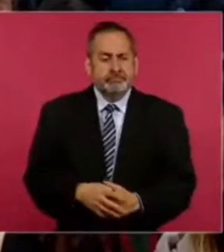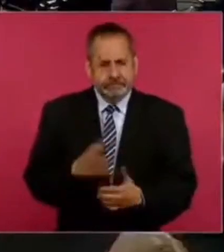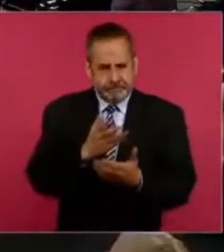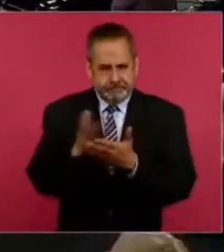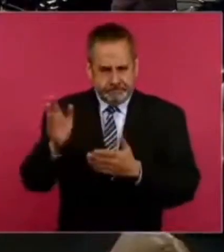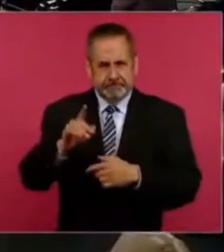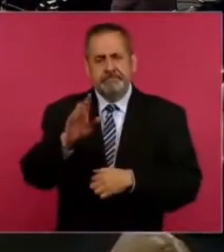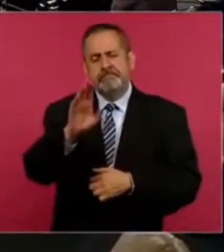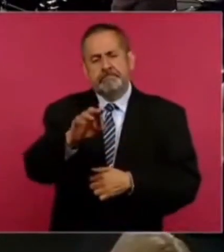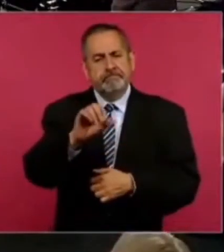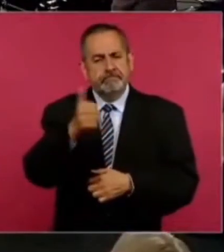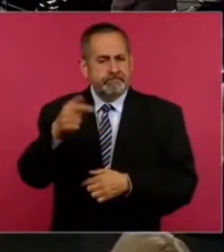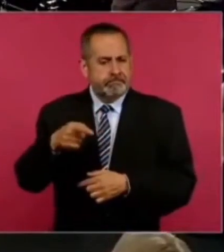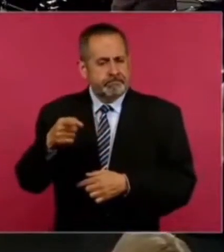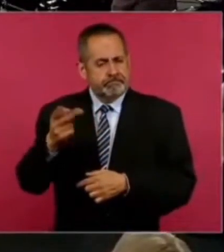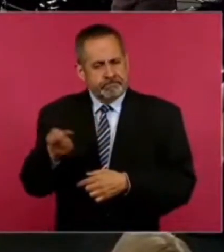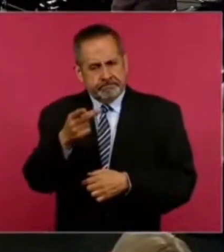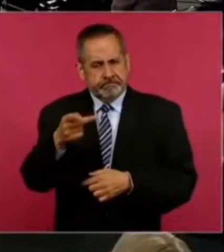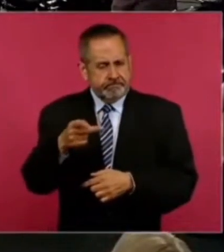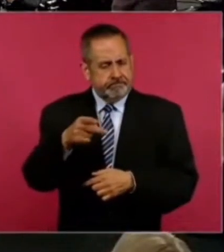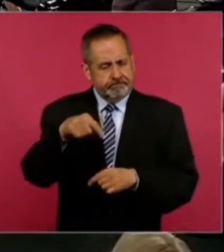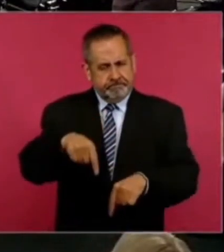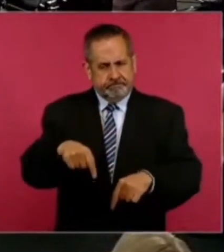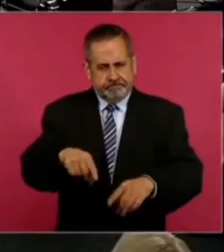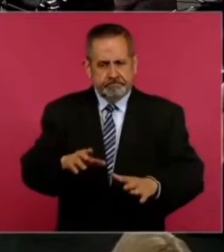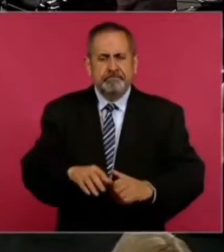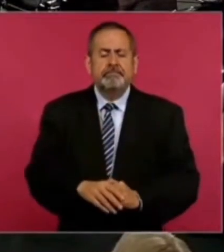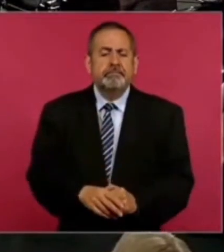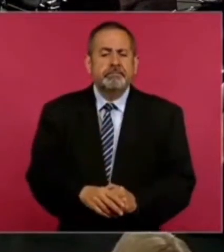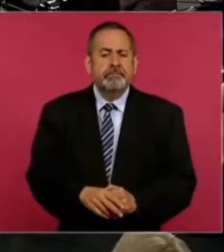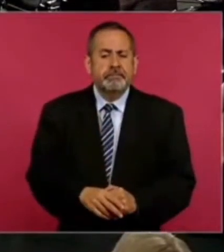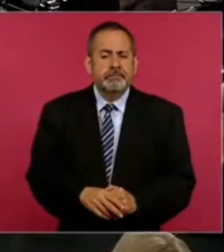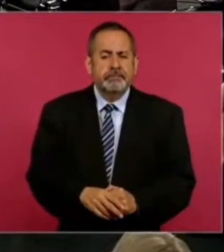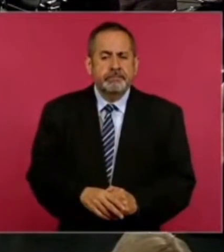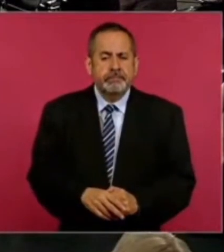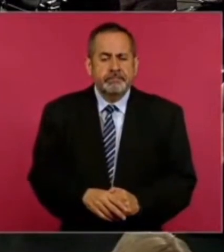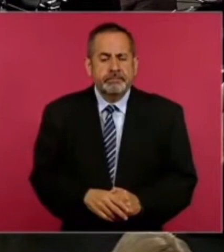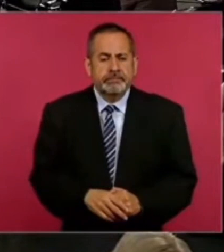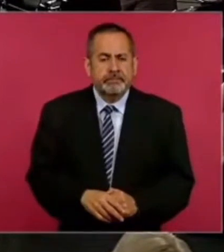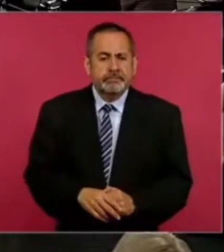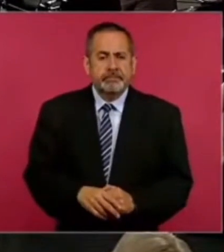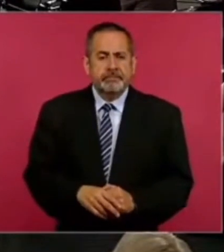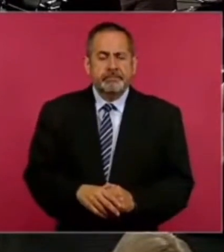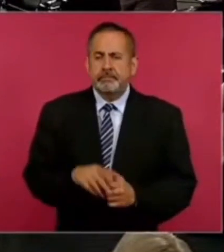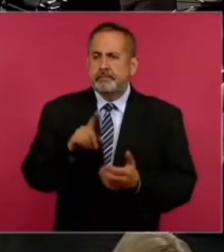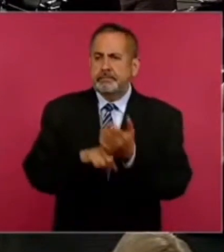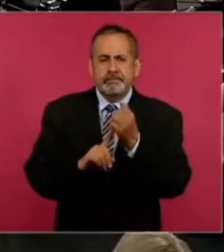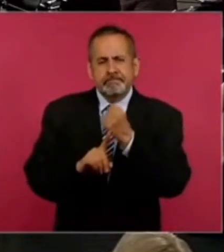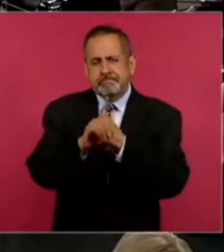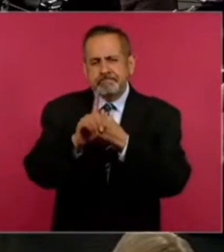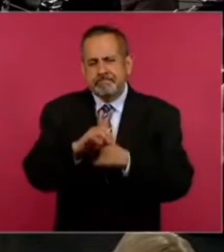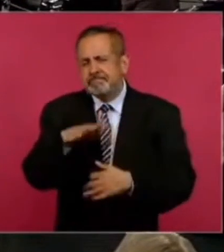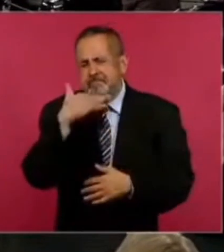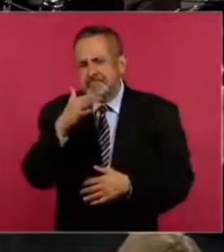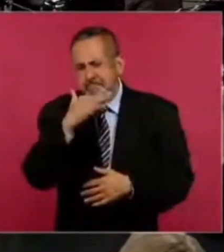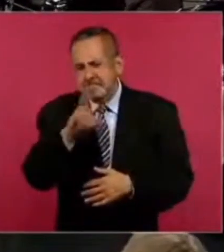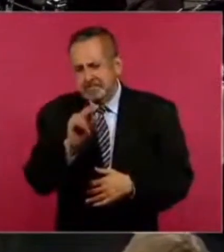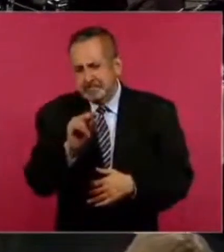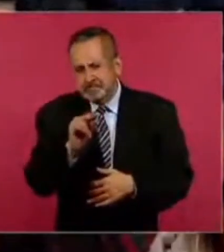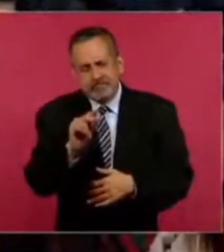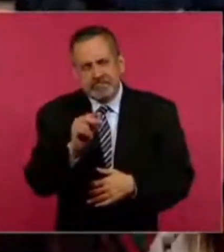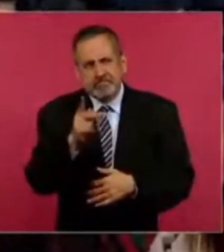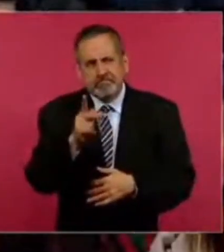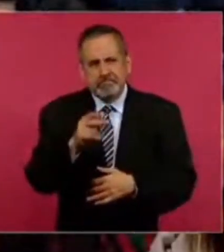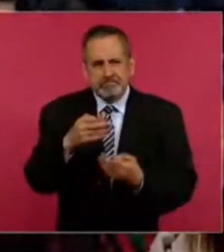En cuestiones más contemporáneas, hay un problema, no es de corrupción, pero hay un problema de falta de